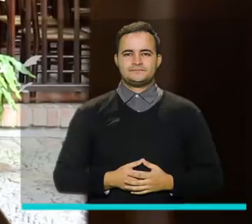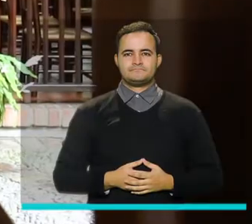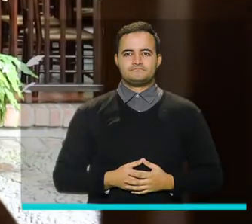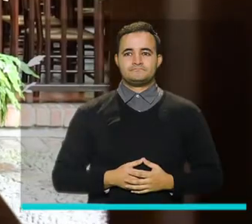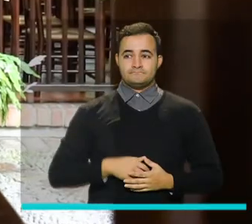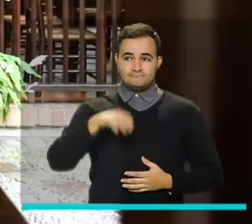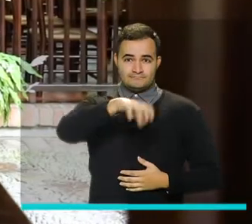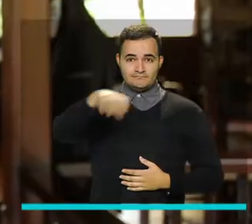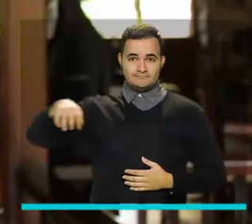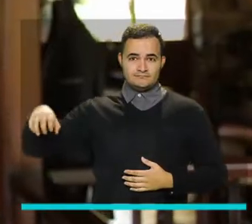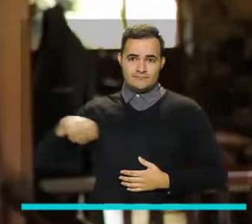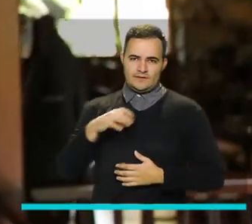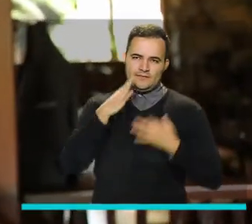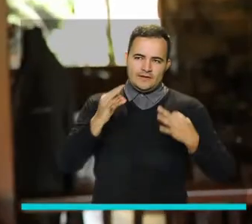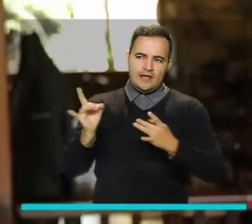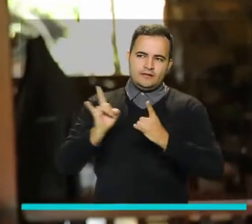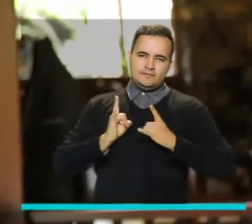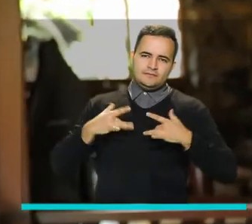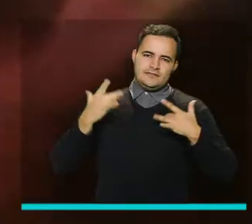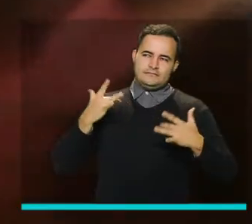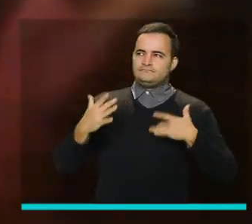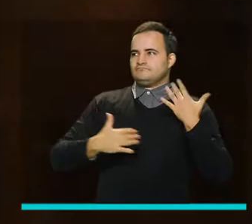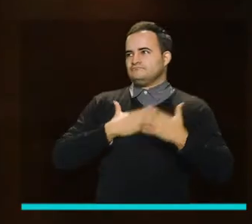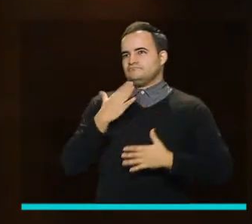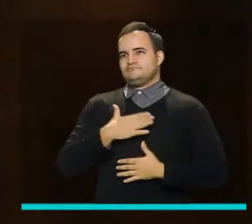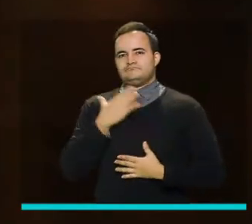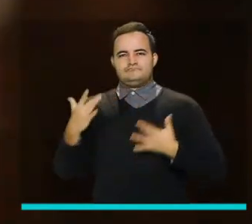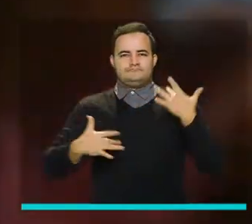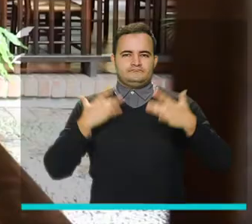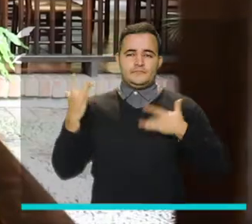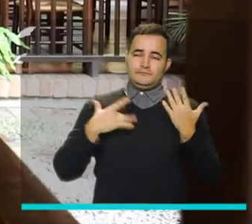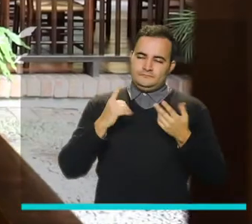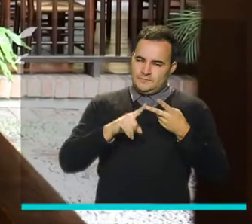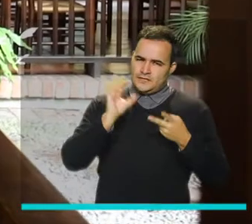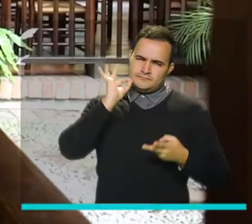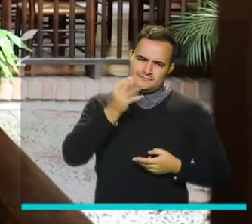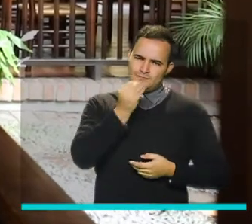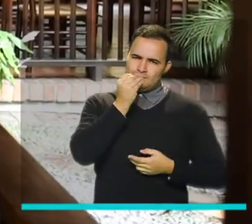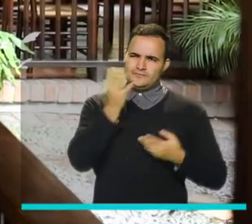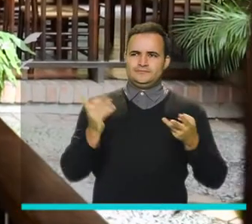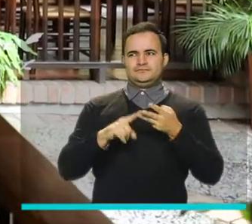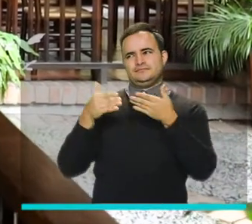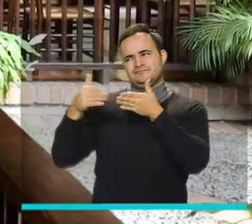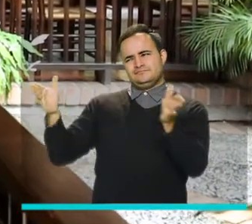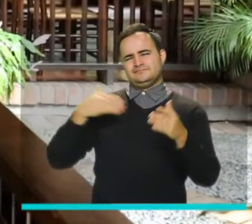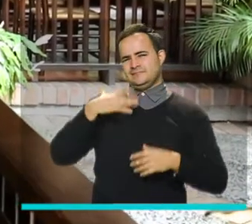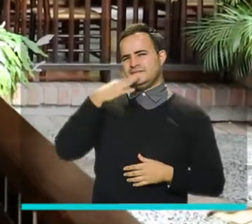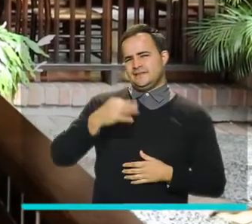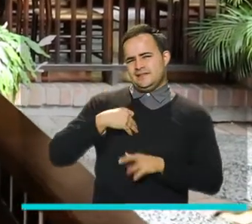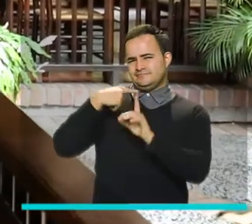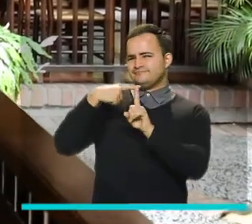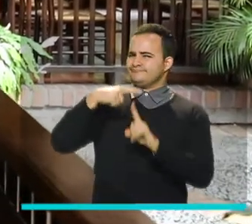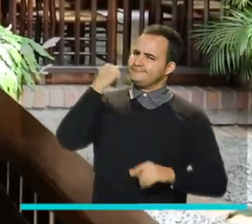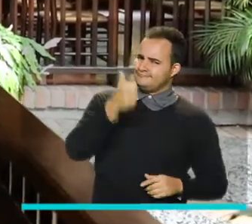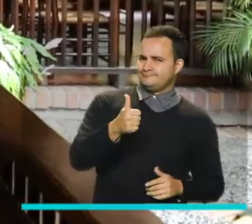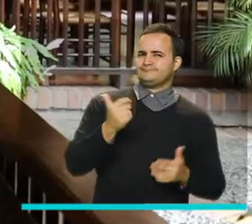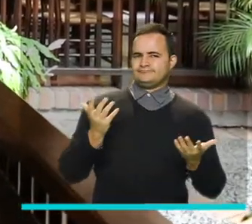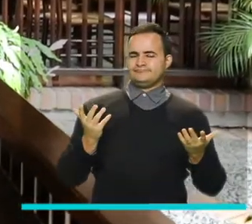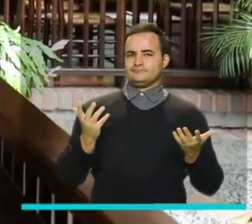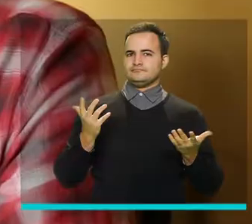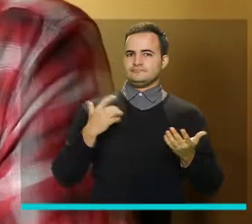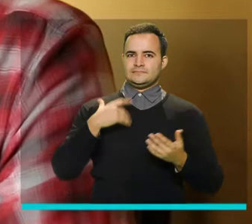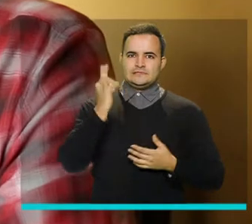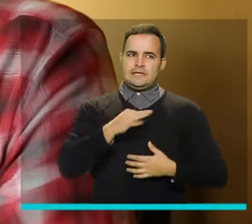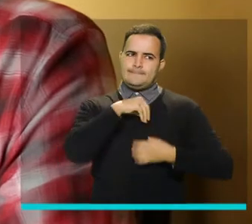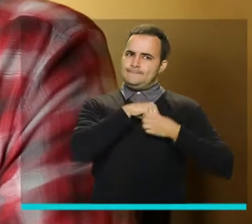Estos sitios le brindan a un esparcimiento, aparte de que tienen muy buena comida, muy bueno que los abran, porque la verdad